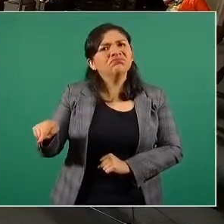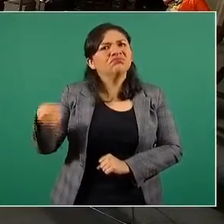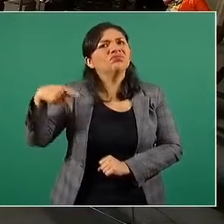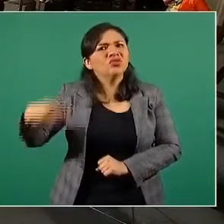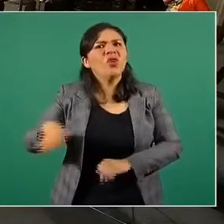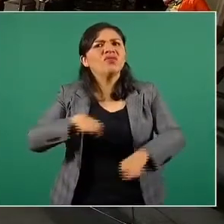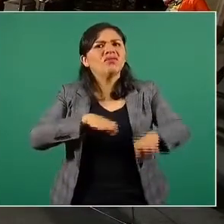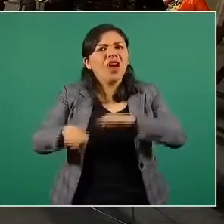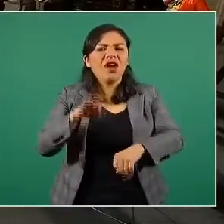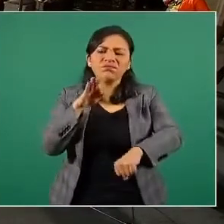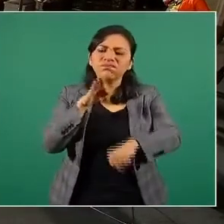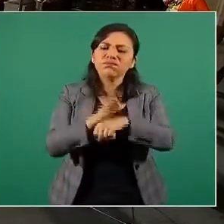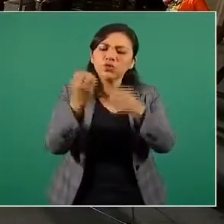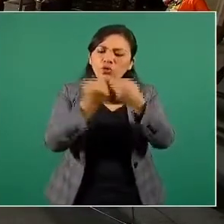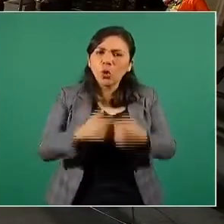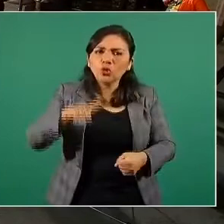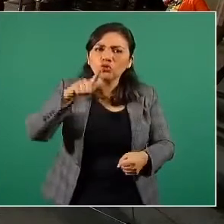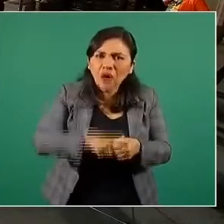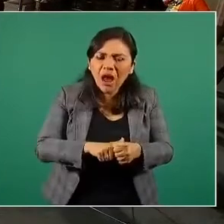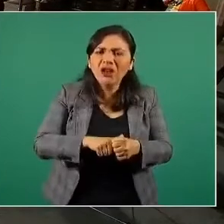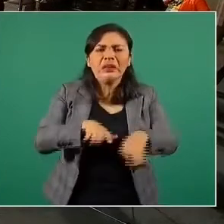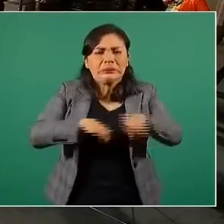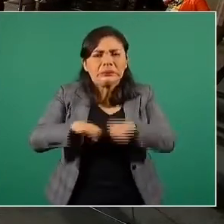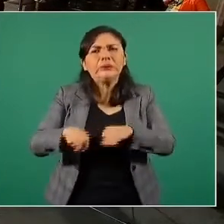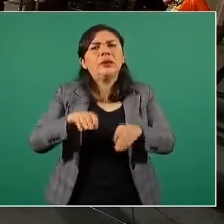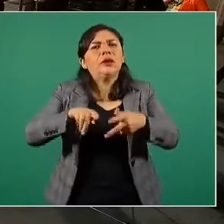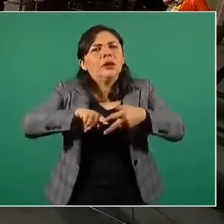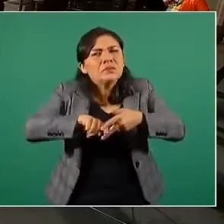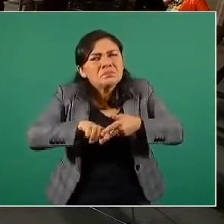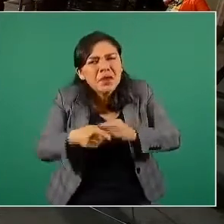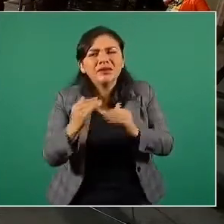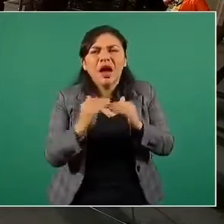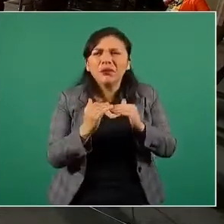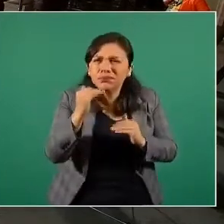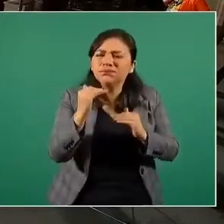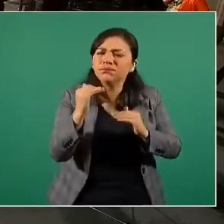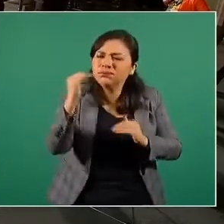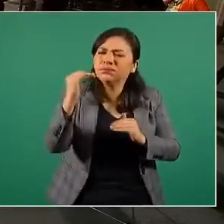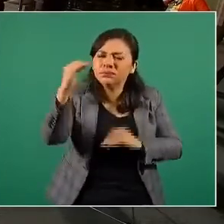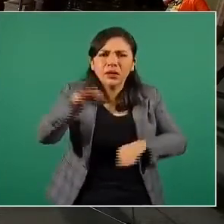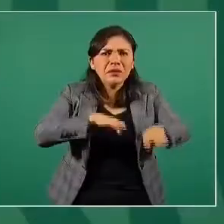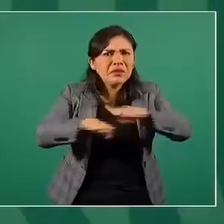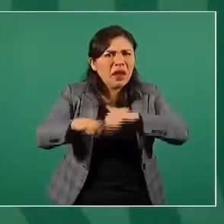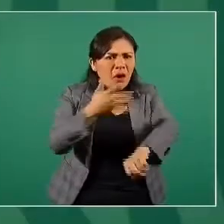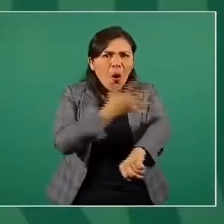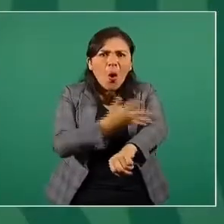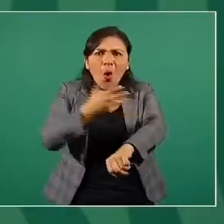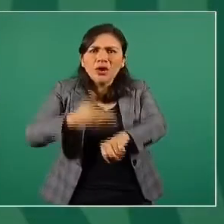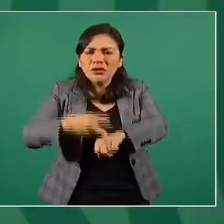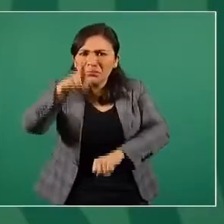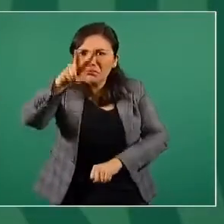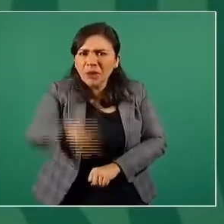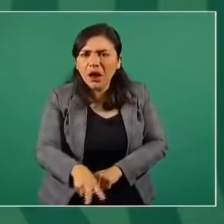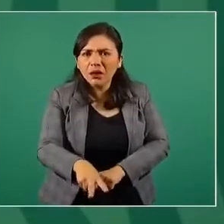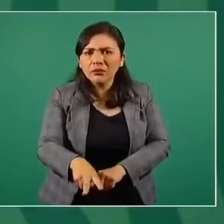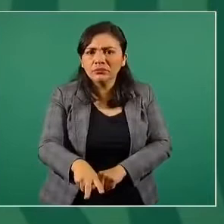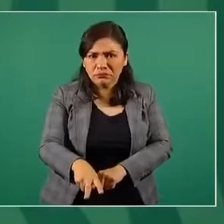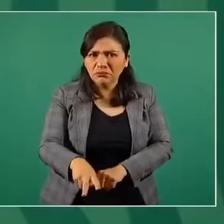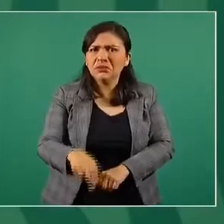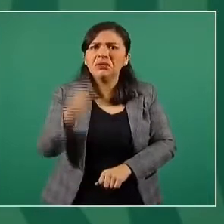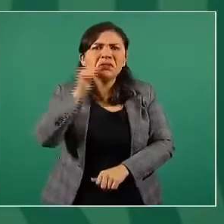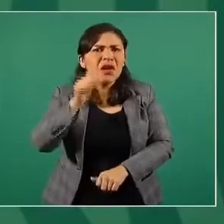social, viene de abajo, viene de trabajar honestamente en